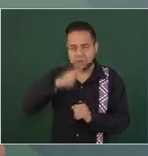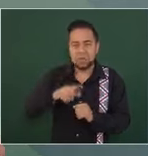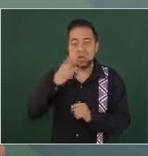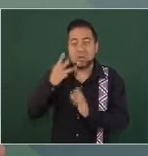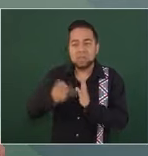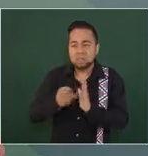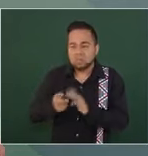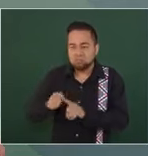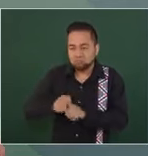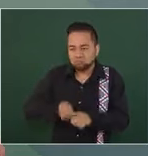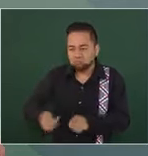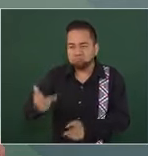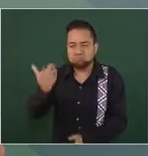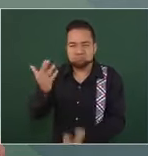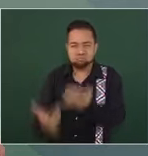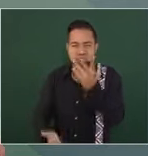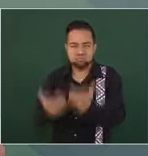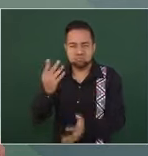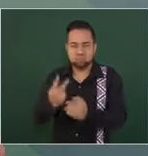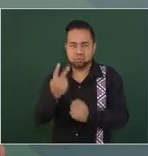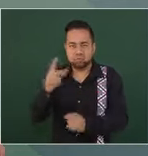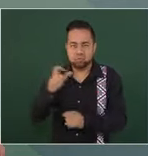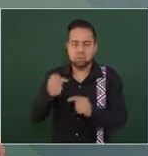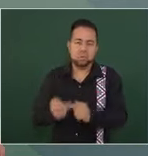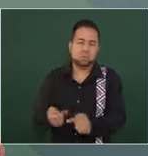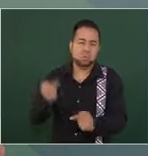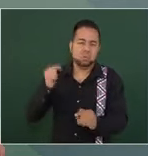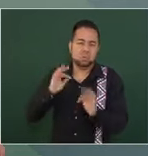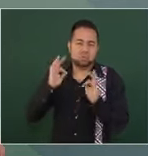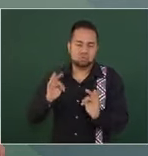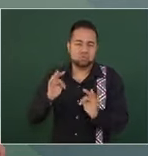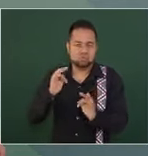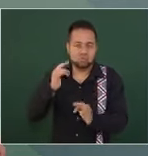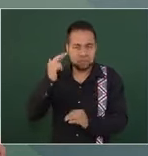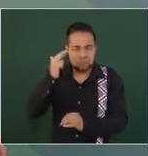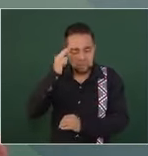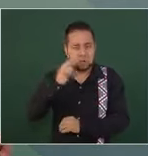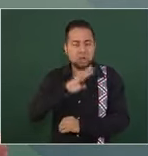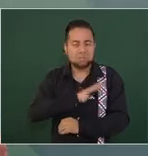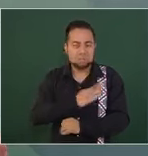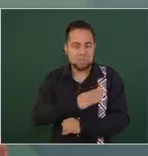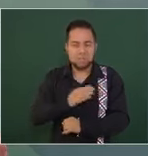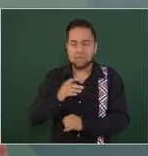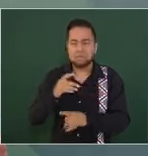fue en la época virreinal por corrupción